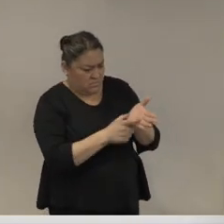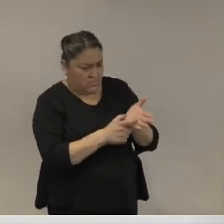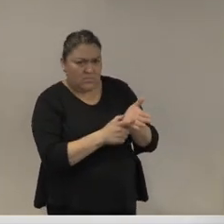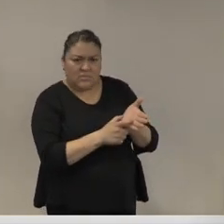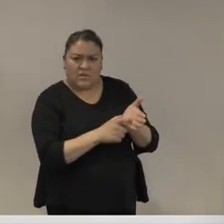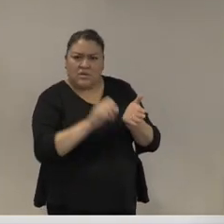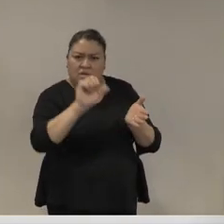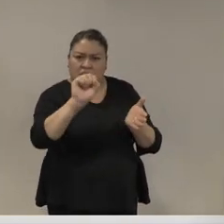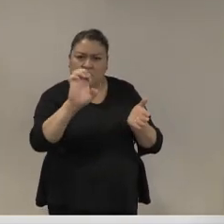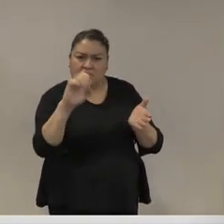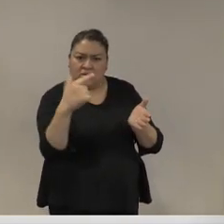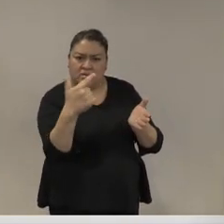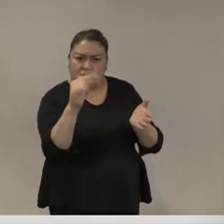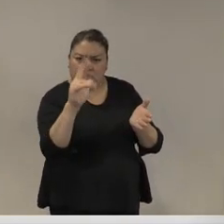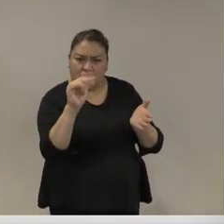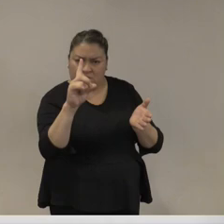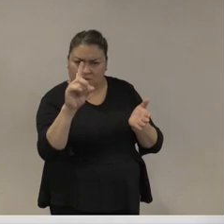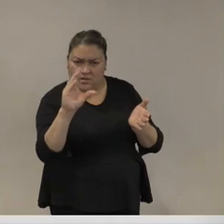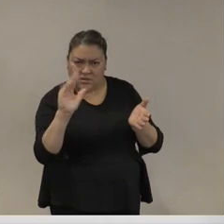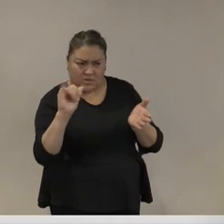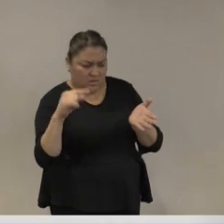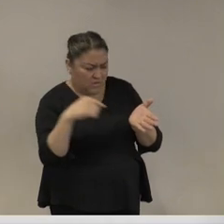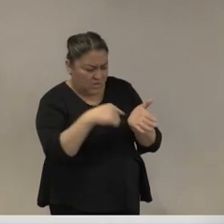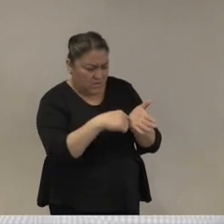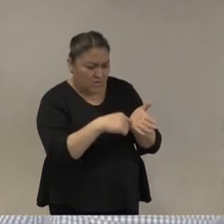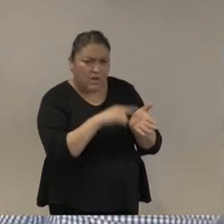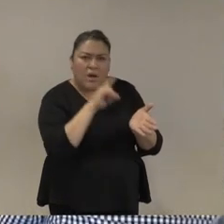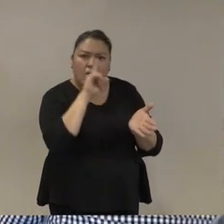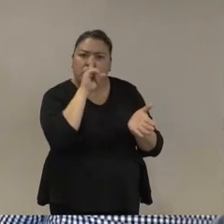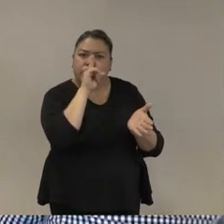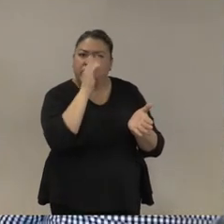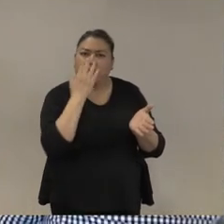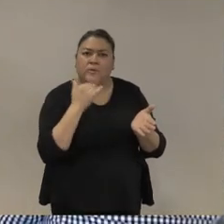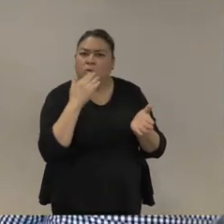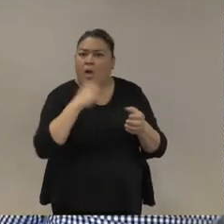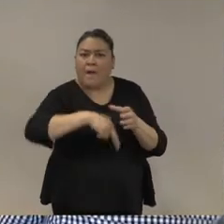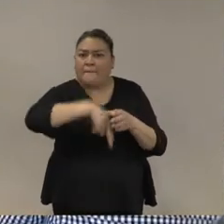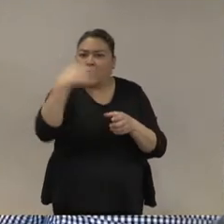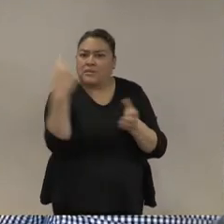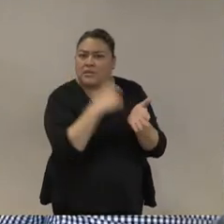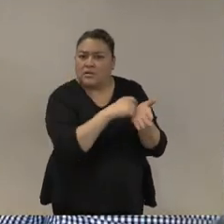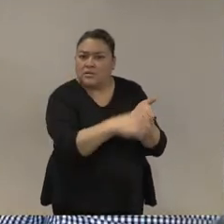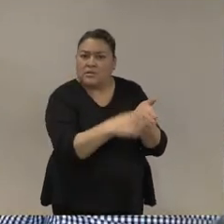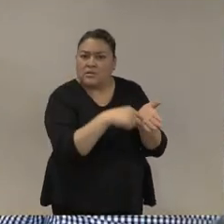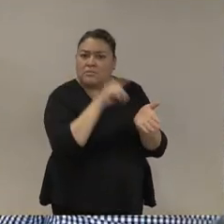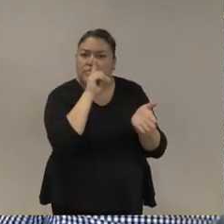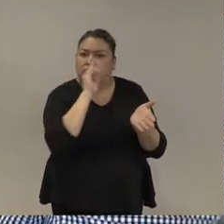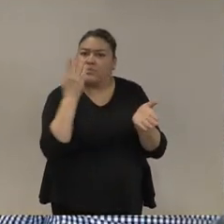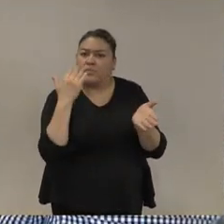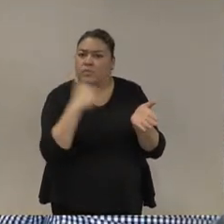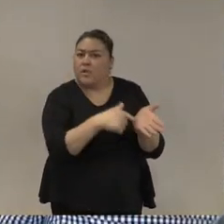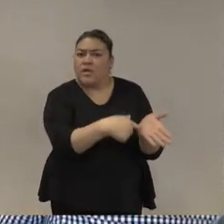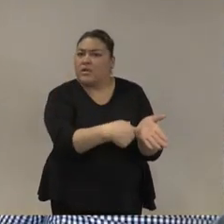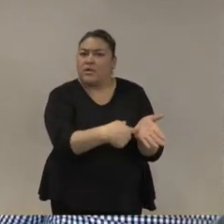dijiste eso una sola vez pero ¿qué creen?